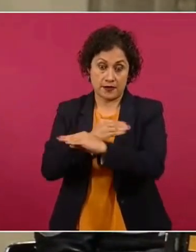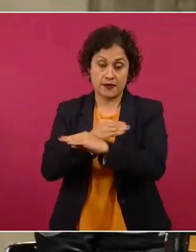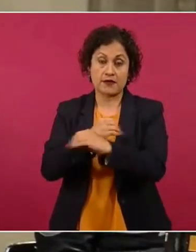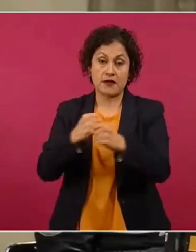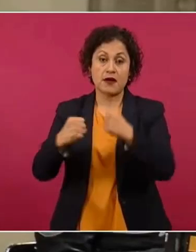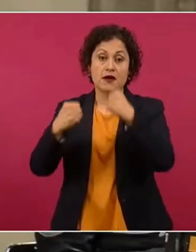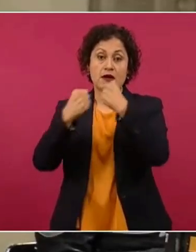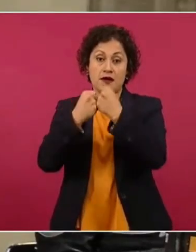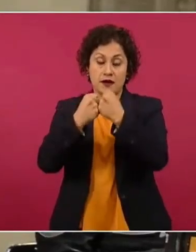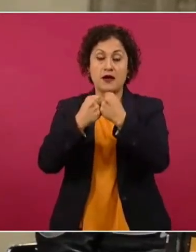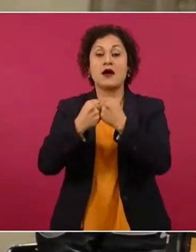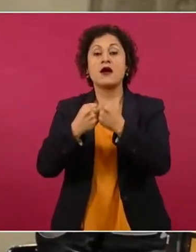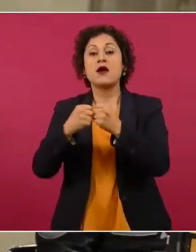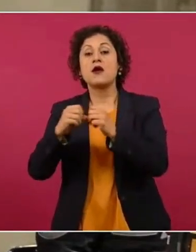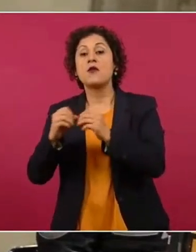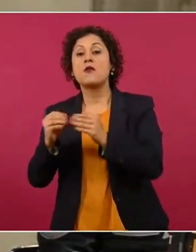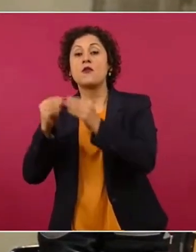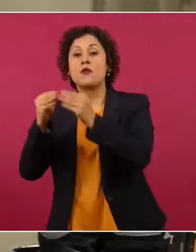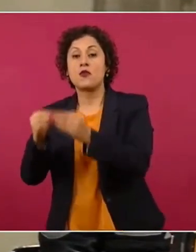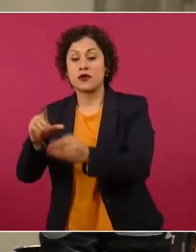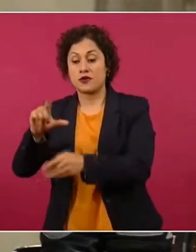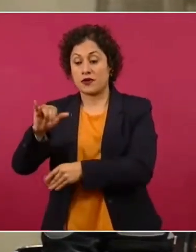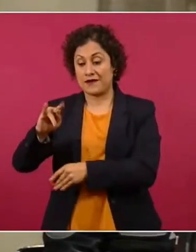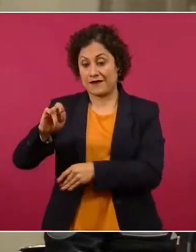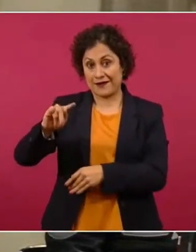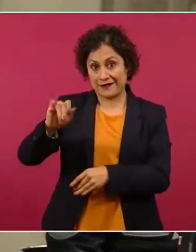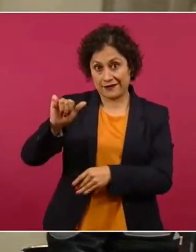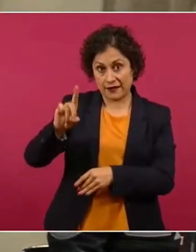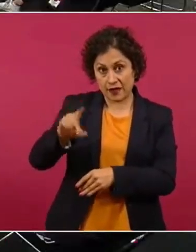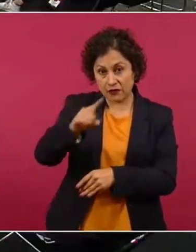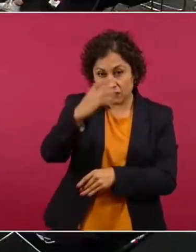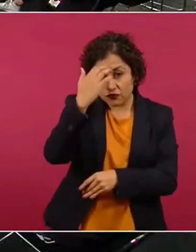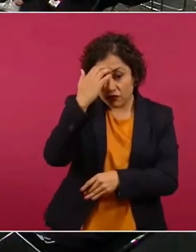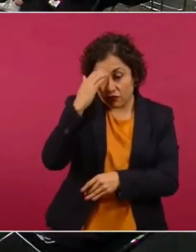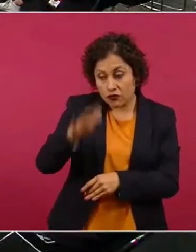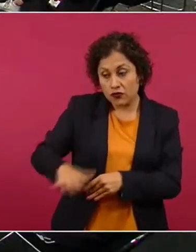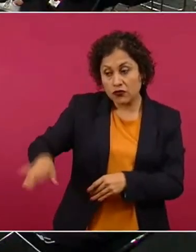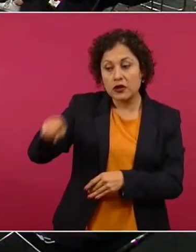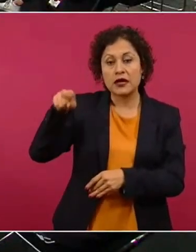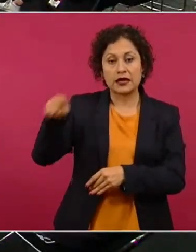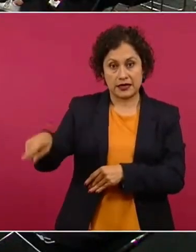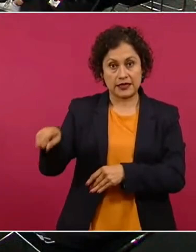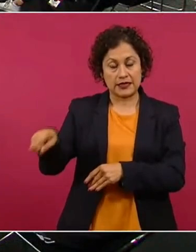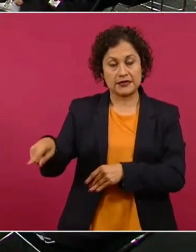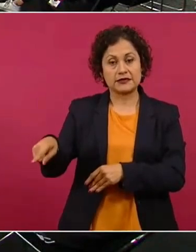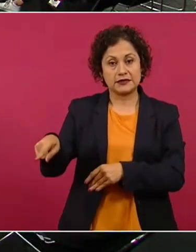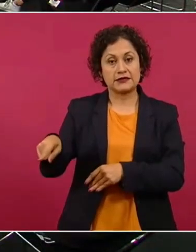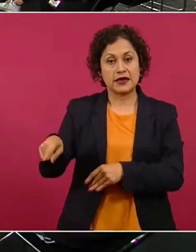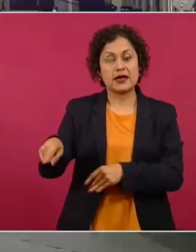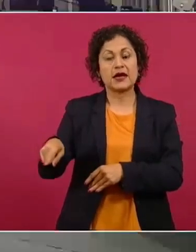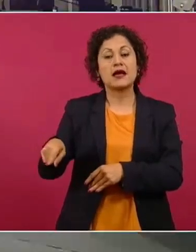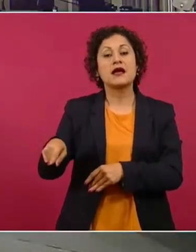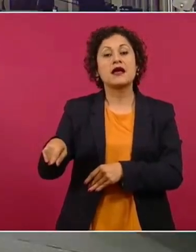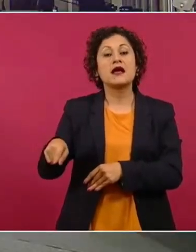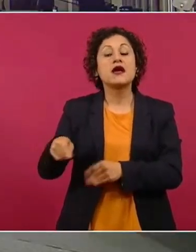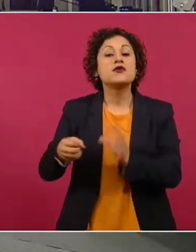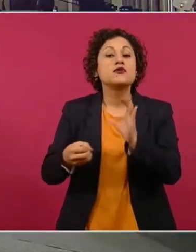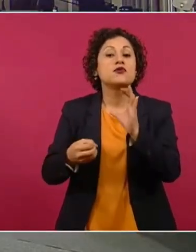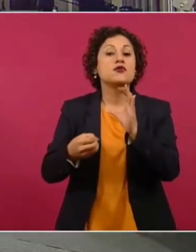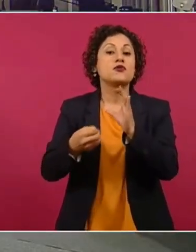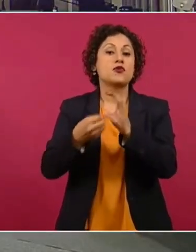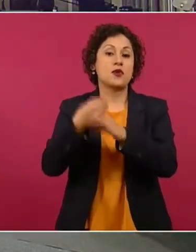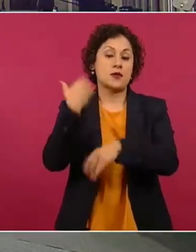región de Puerto Libertad. Usted sabe, señor presidente, que Puerto Libertad está próximo a ser uno de los ejes del desarrollo industrial de Sonora